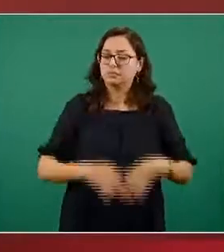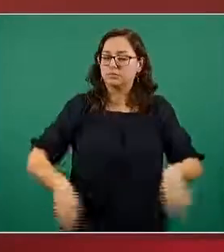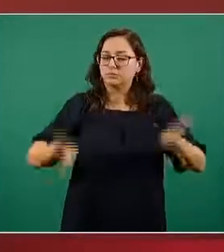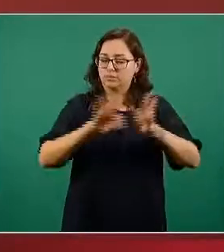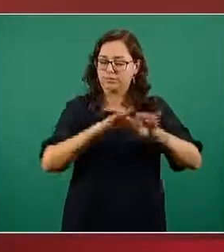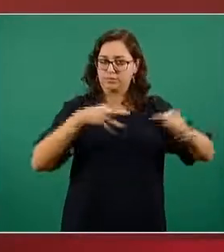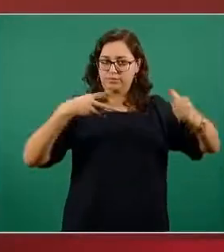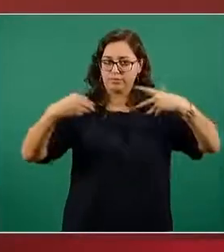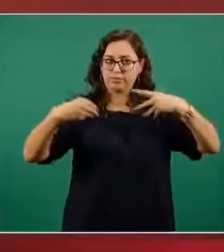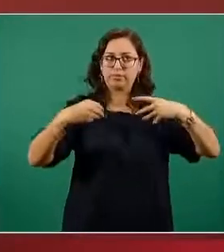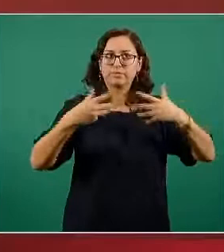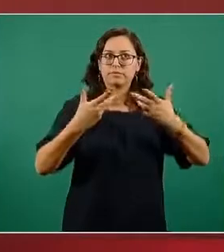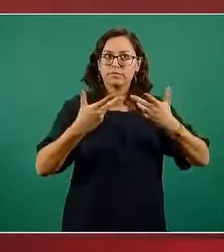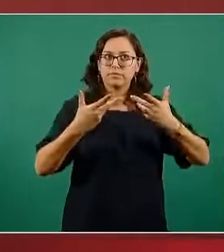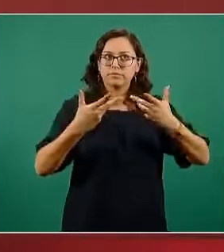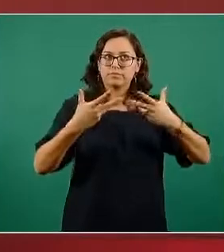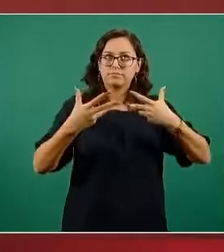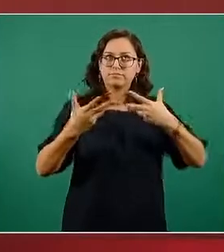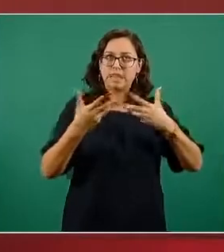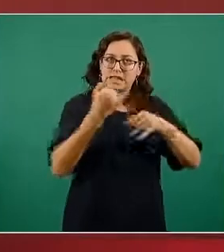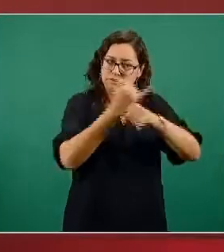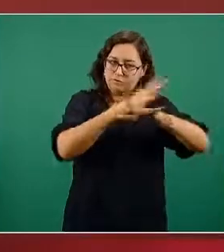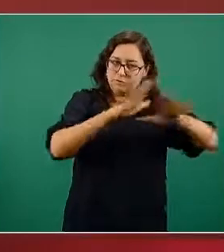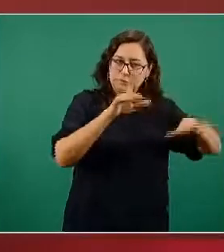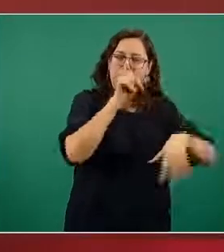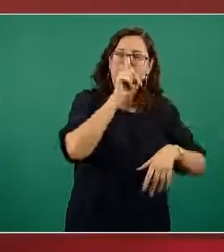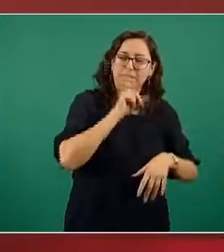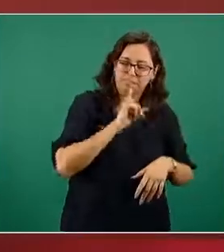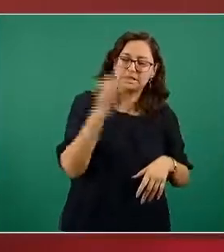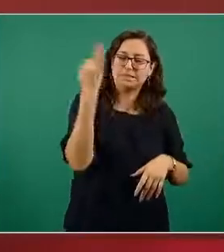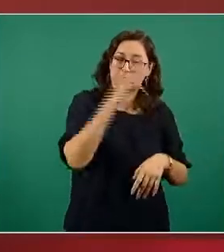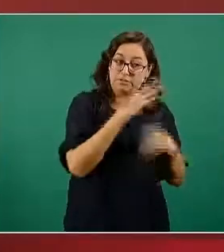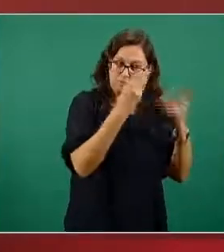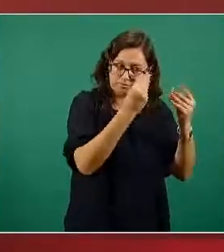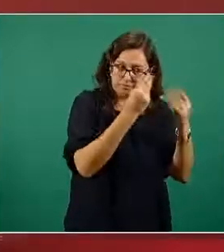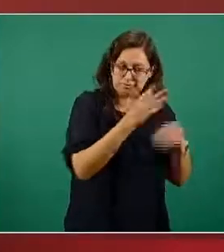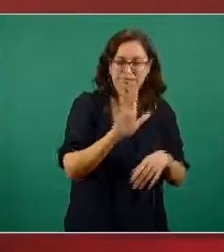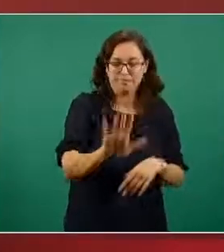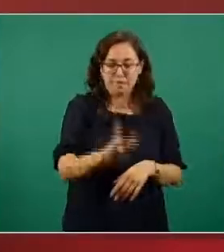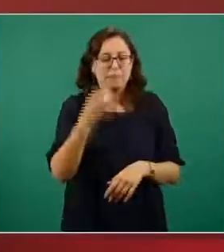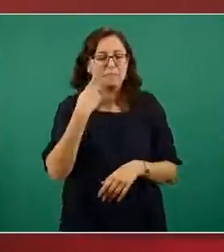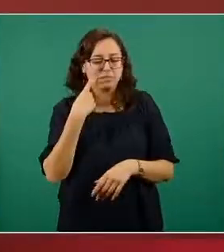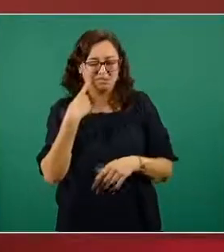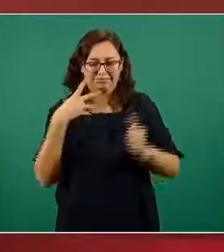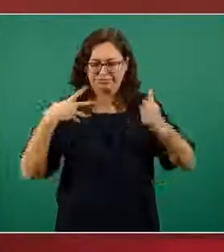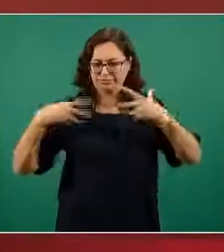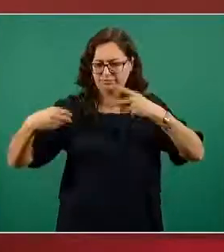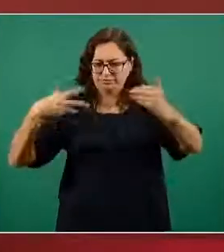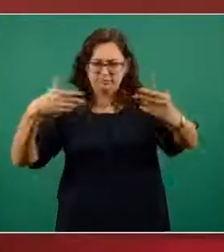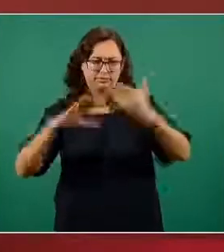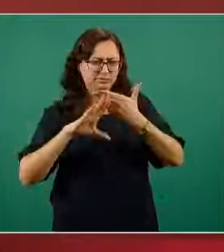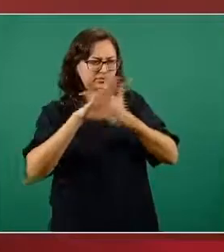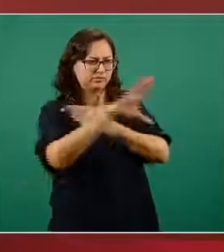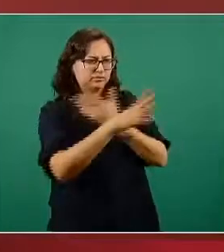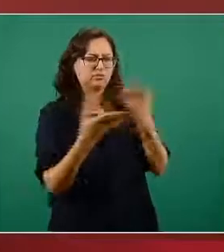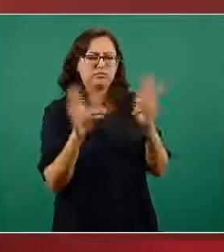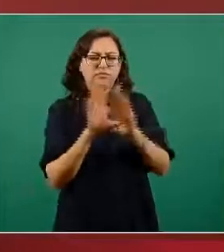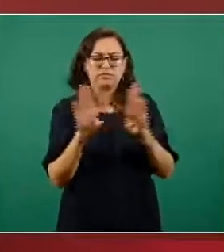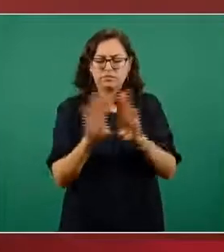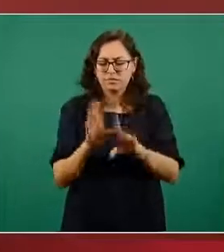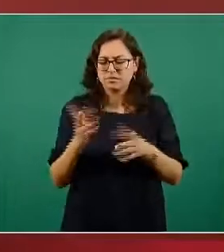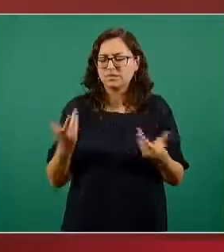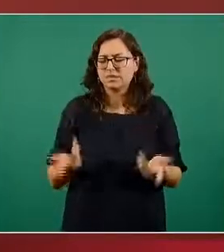inmunidad de rebaño es una condición de una característica de las poblaciones en donde se